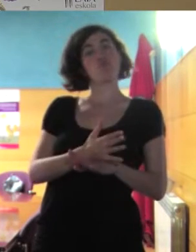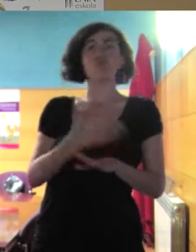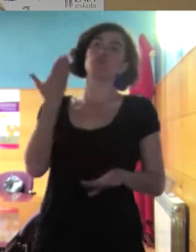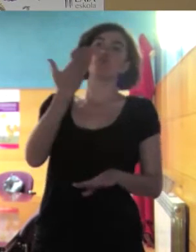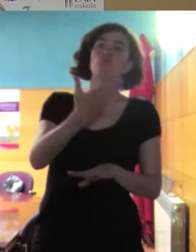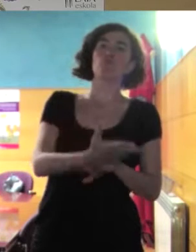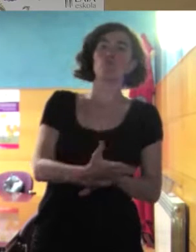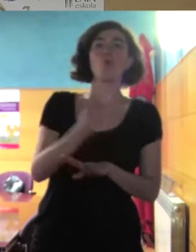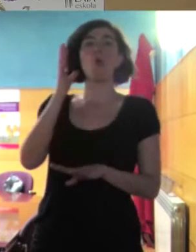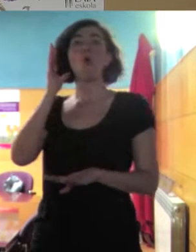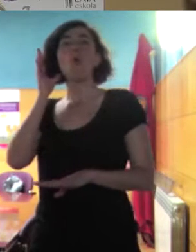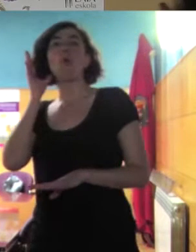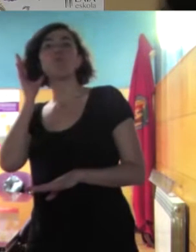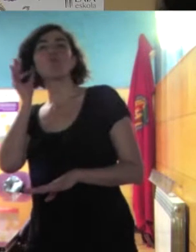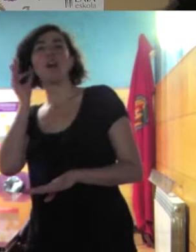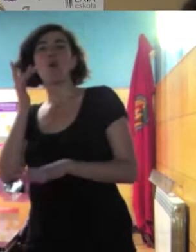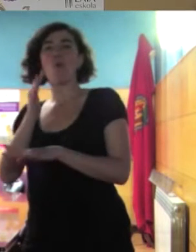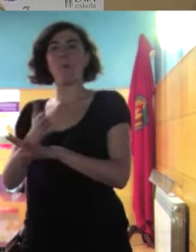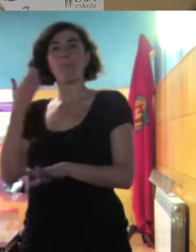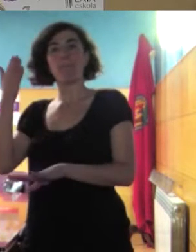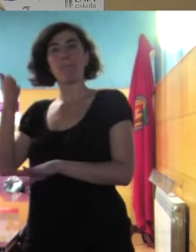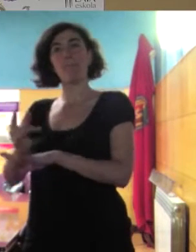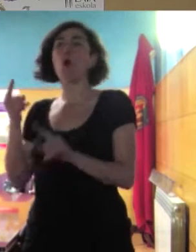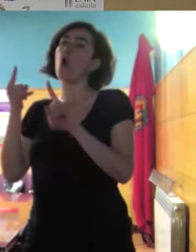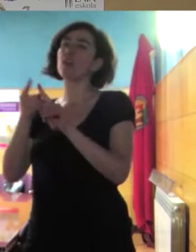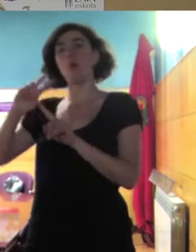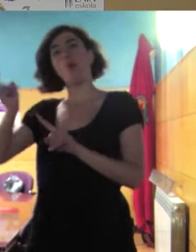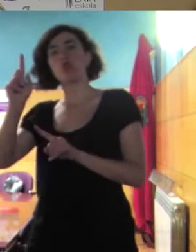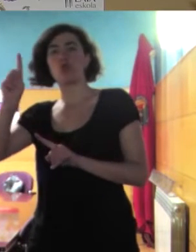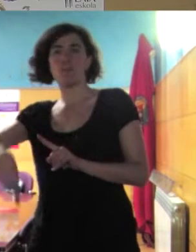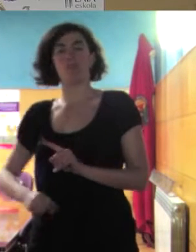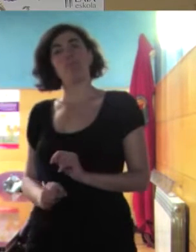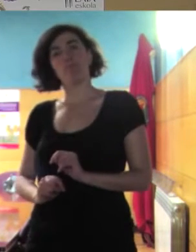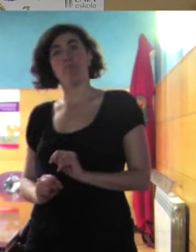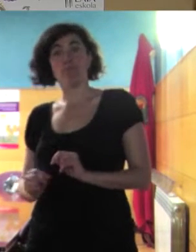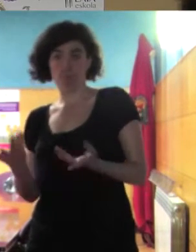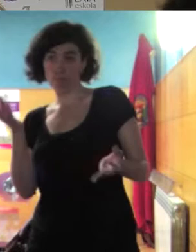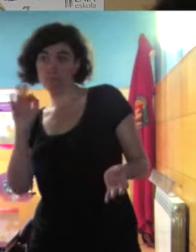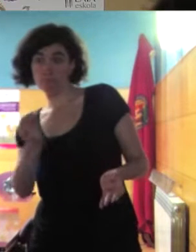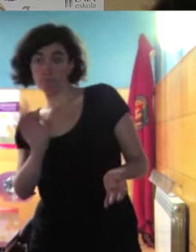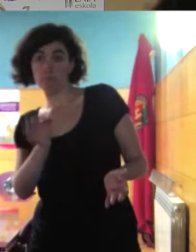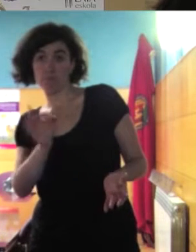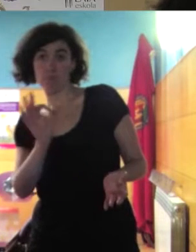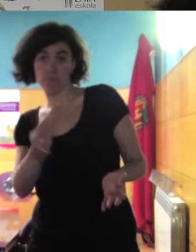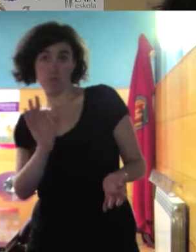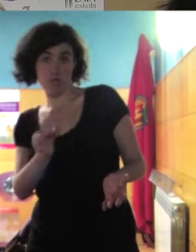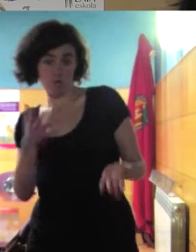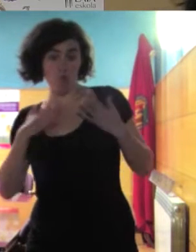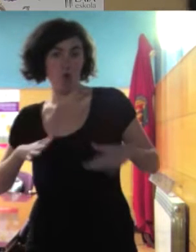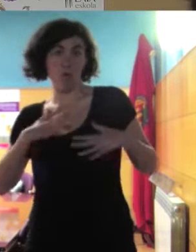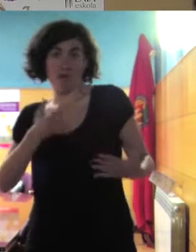ellas salen a jugar pero además tienen otro objetivo sí o no como muestra la equipación